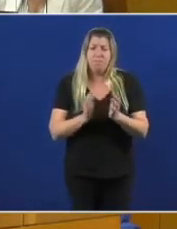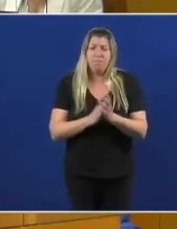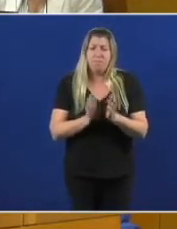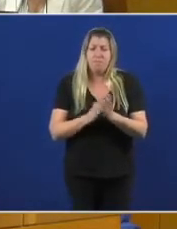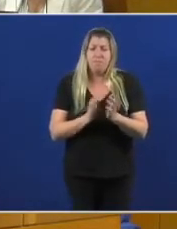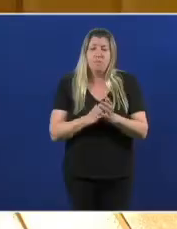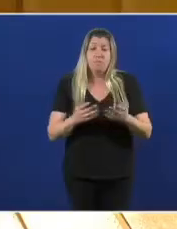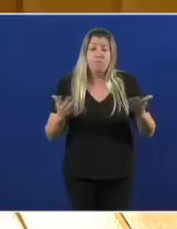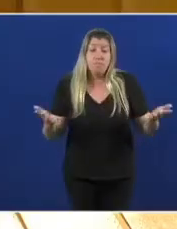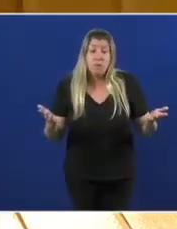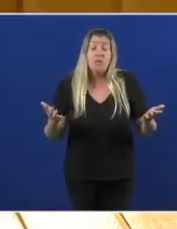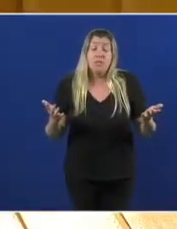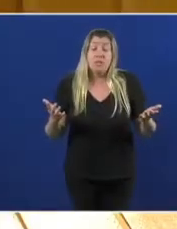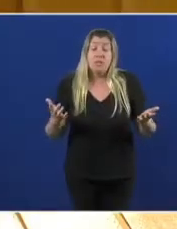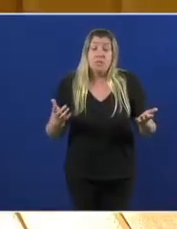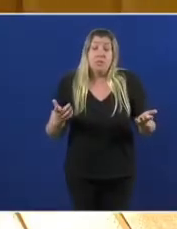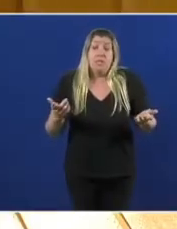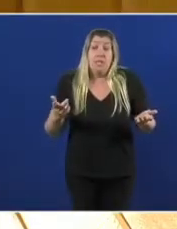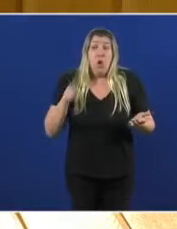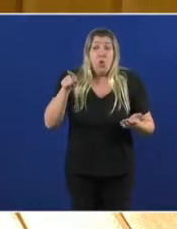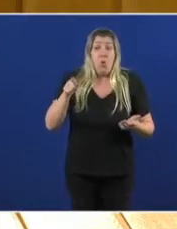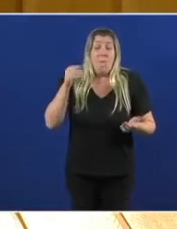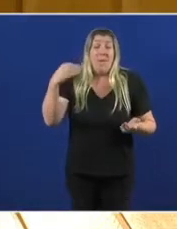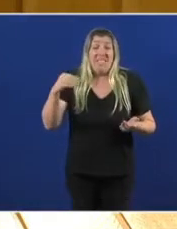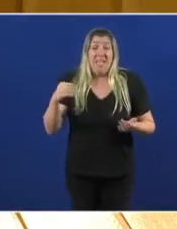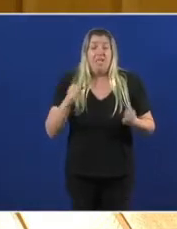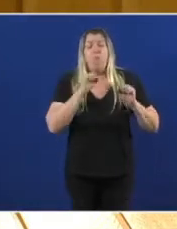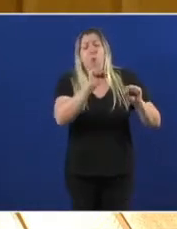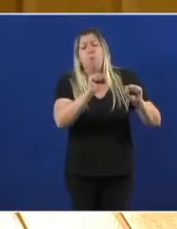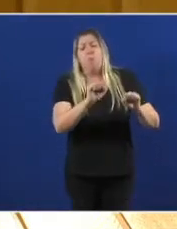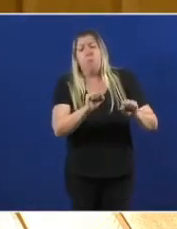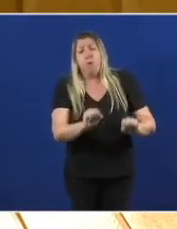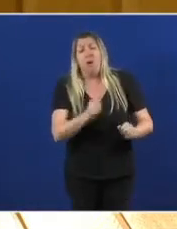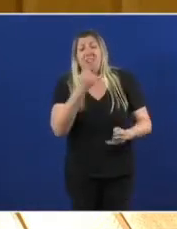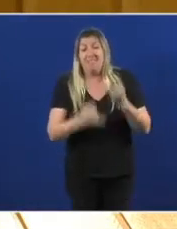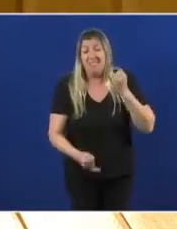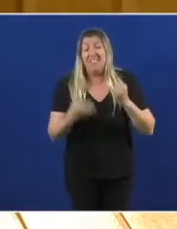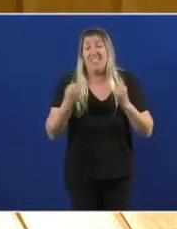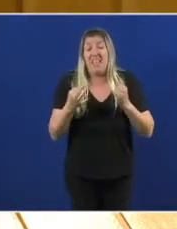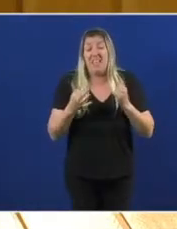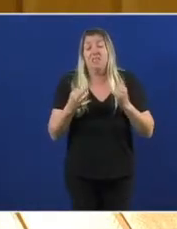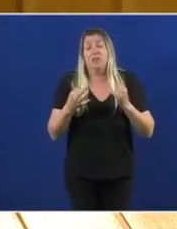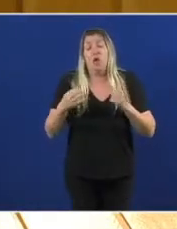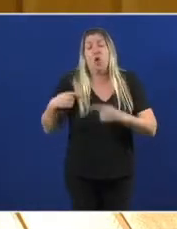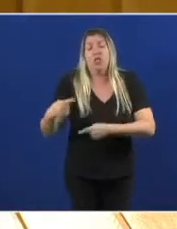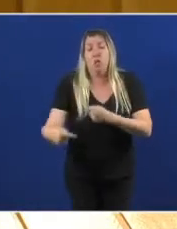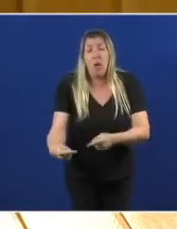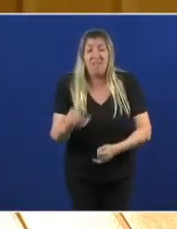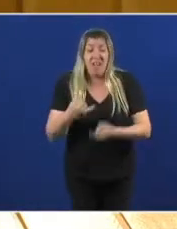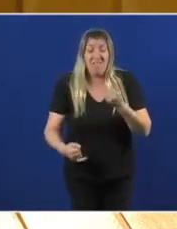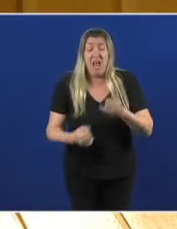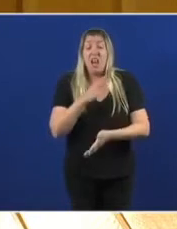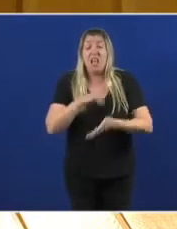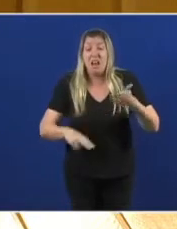E ser o presidente dos vetos ten consecuencias porque nos conduce a irrelevancia política e fai Galiza cada vez